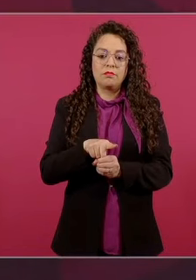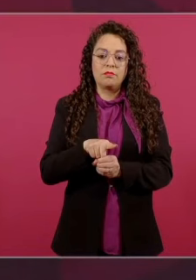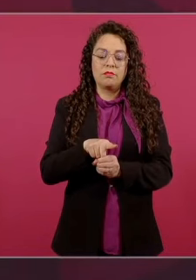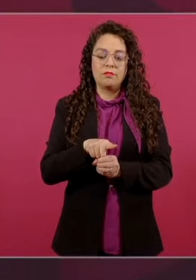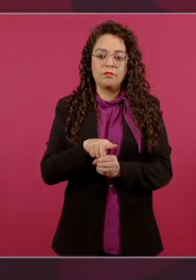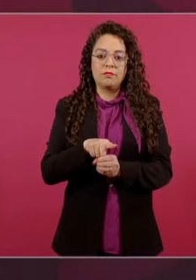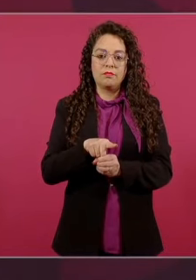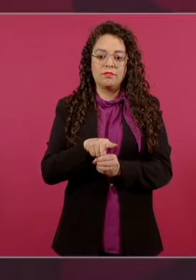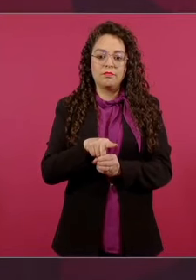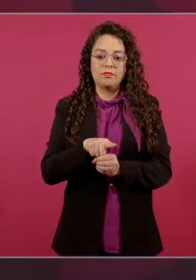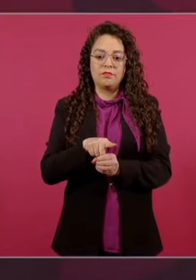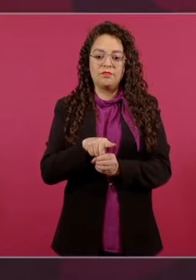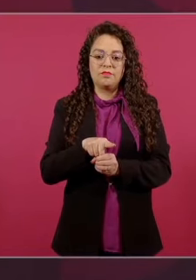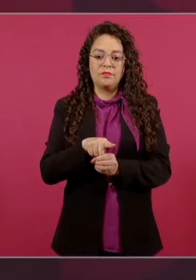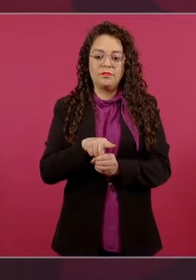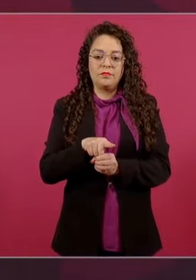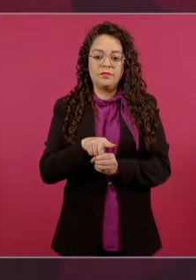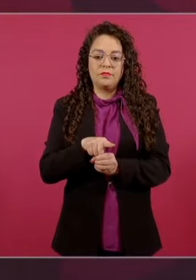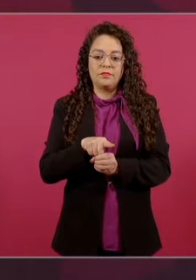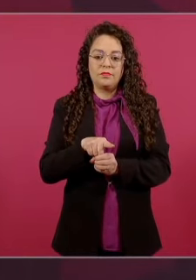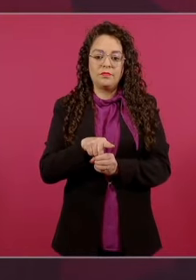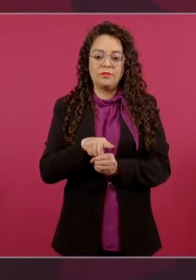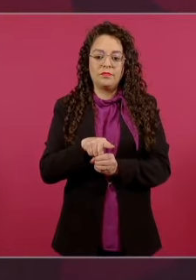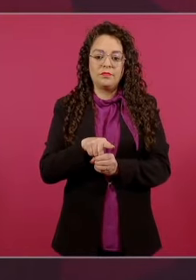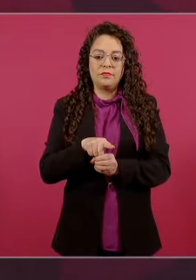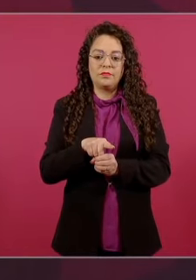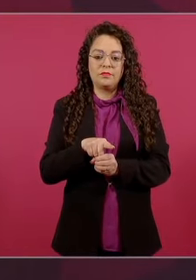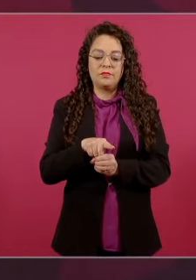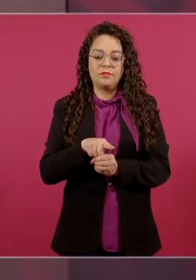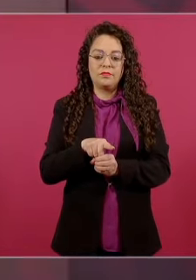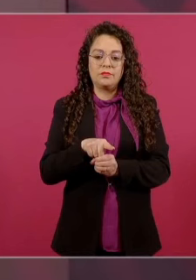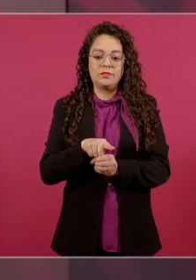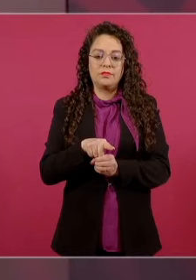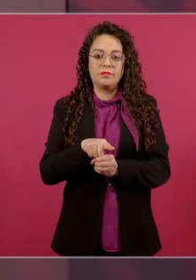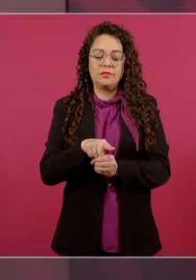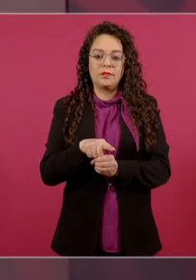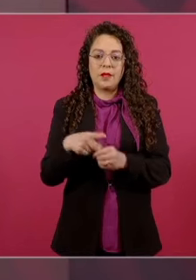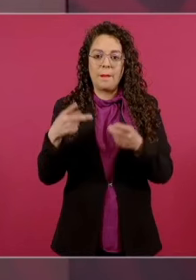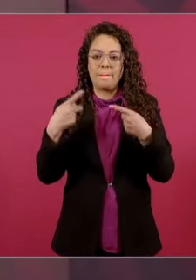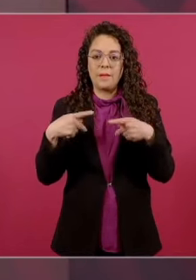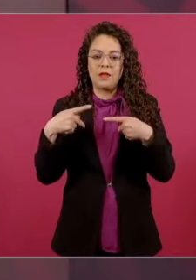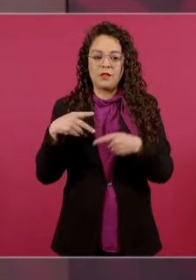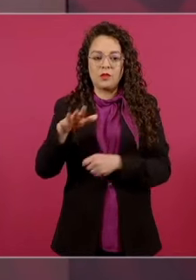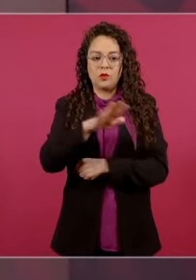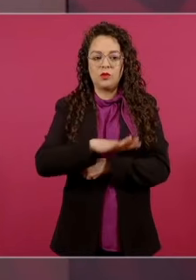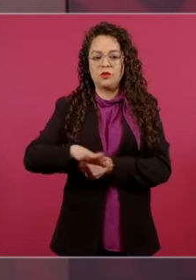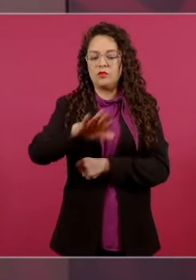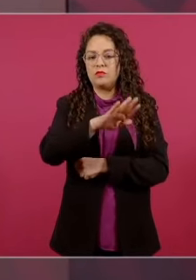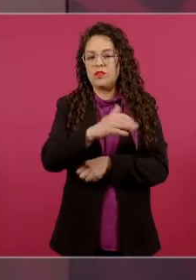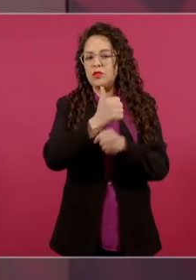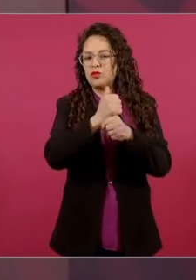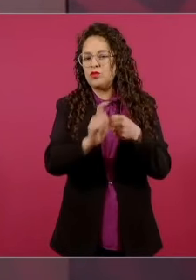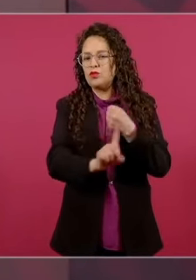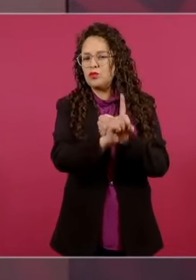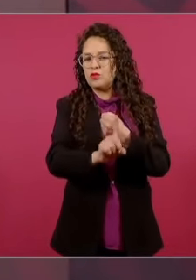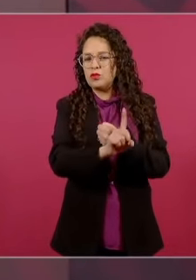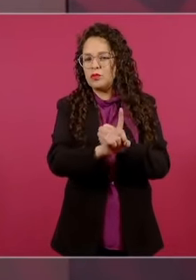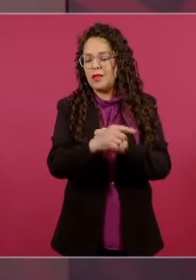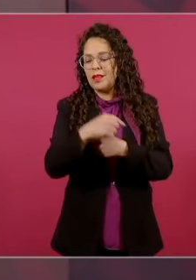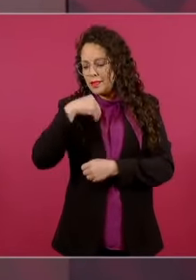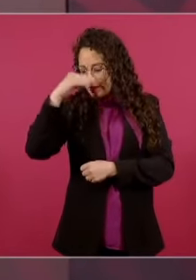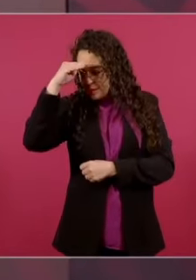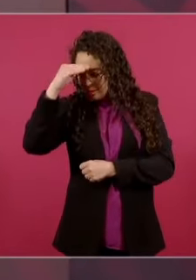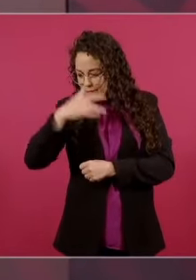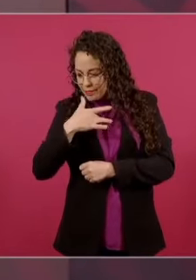En alguna situación difícil de la gente lo doné, pero para